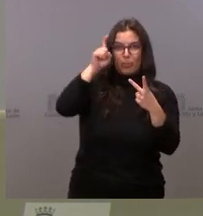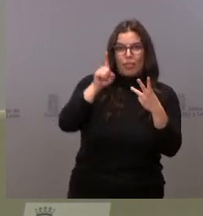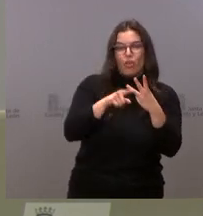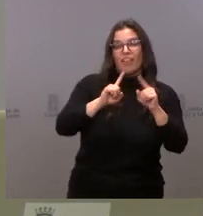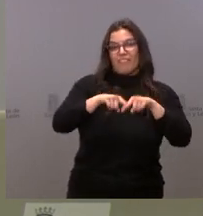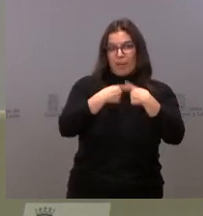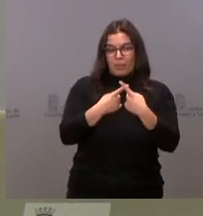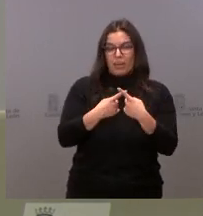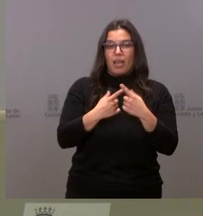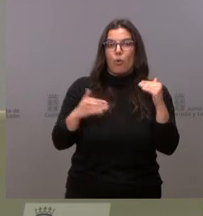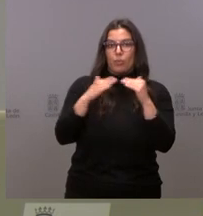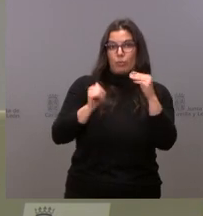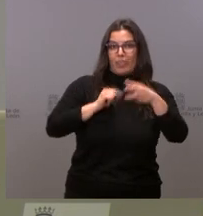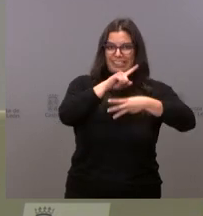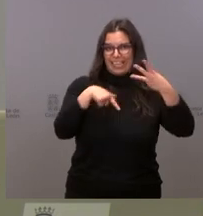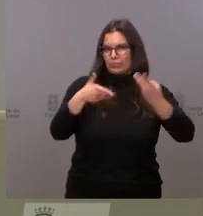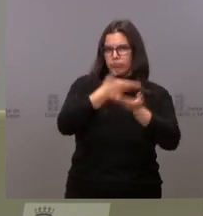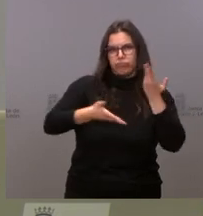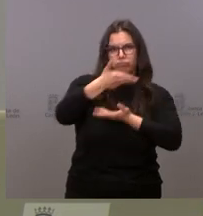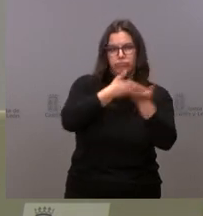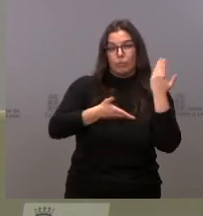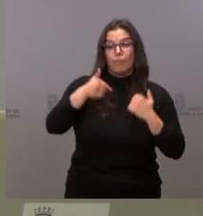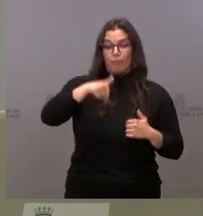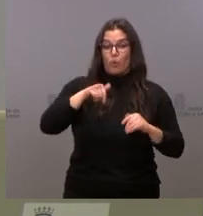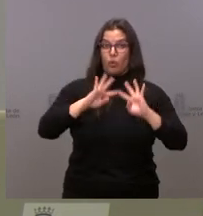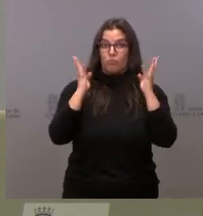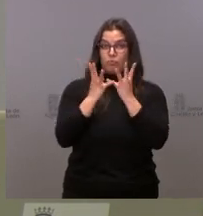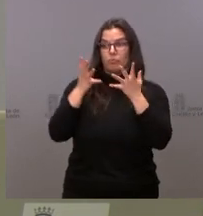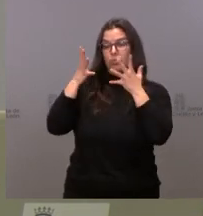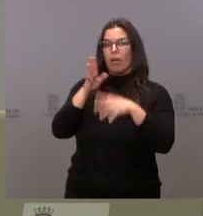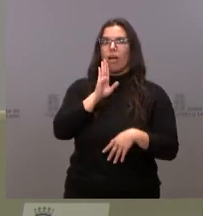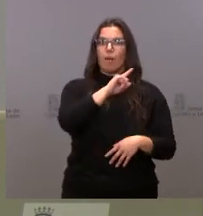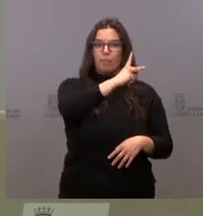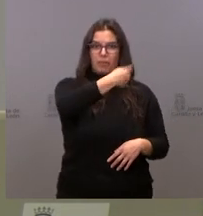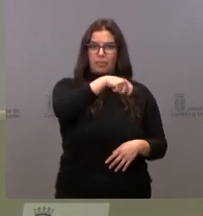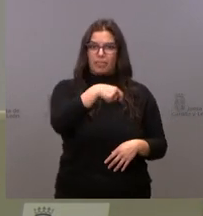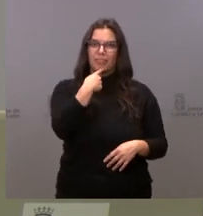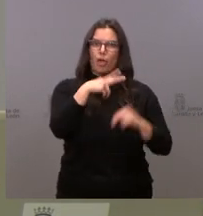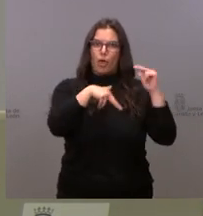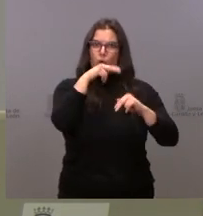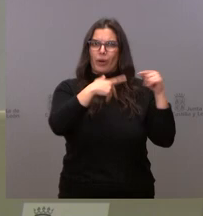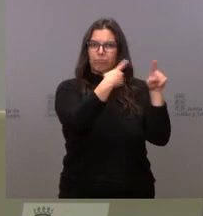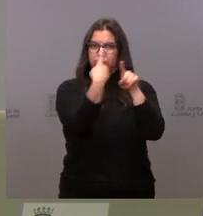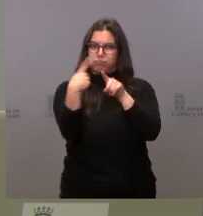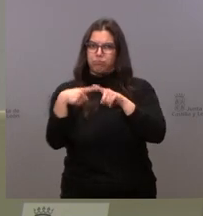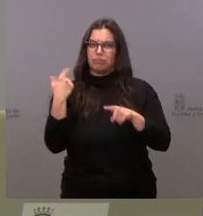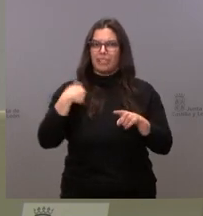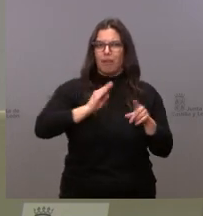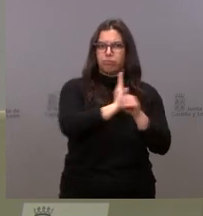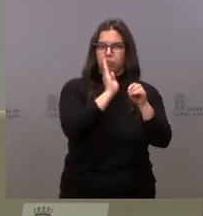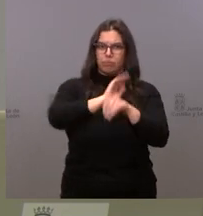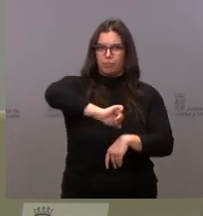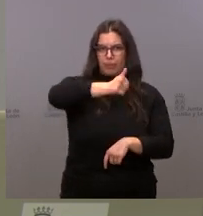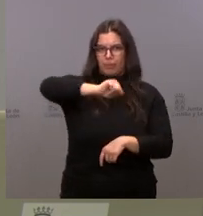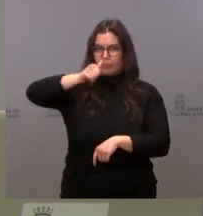Familia e Igualdad de Oportunidades. Hoy lo hemos visto en el Consejo de Gobierno, lo ha explicado el vicepresidente, que hay varias obras de esta naturaleza y lo hay